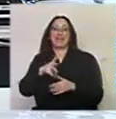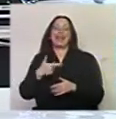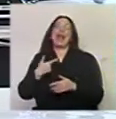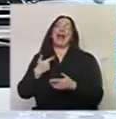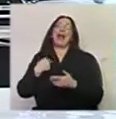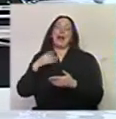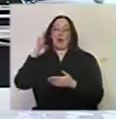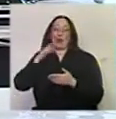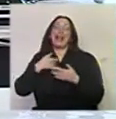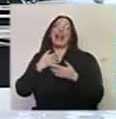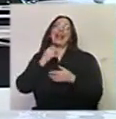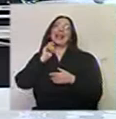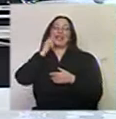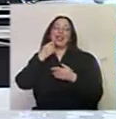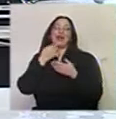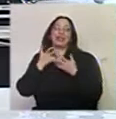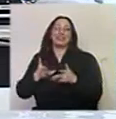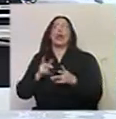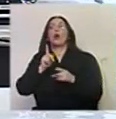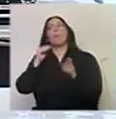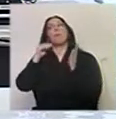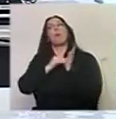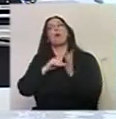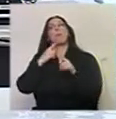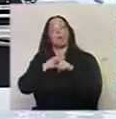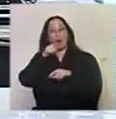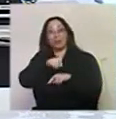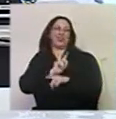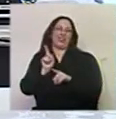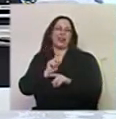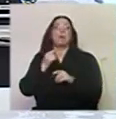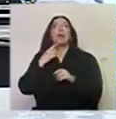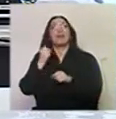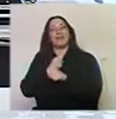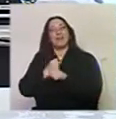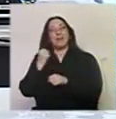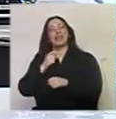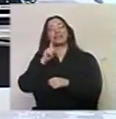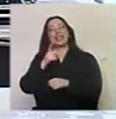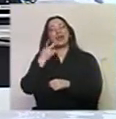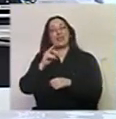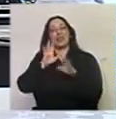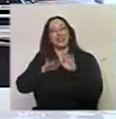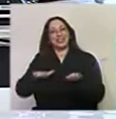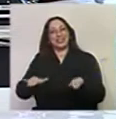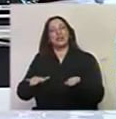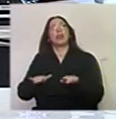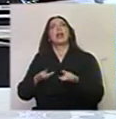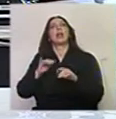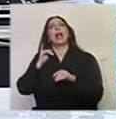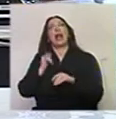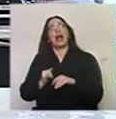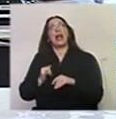a aclararlo. Pero no, no pusimos por eso, sino porque hacen un trabajo muy importante. Son 120 niños y además hay un